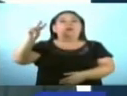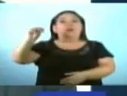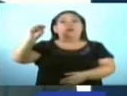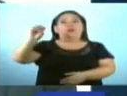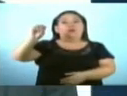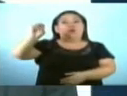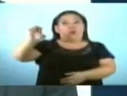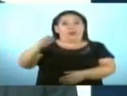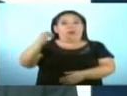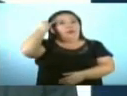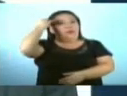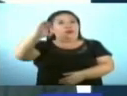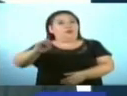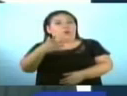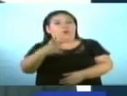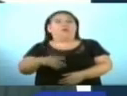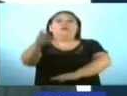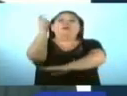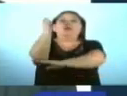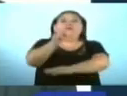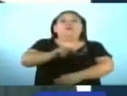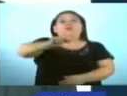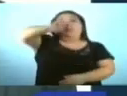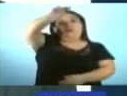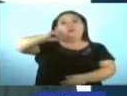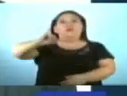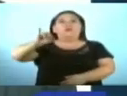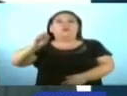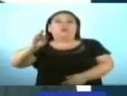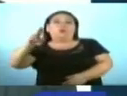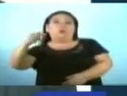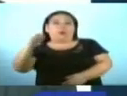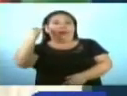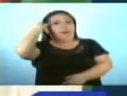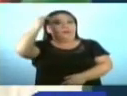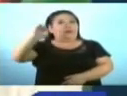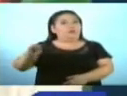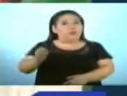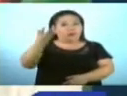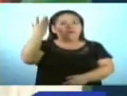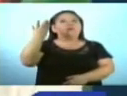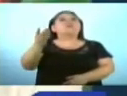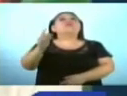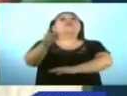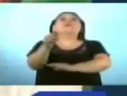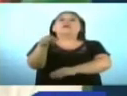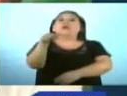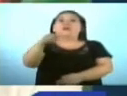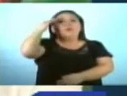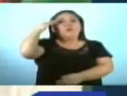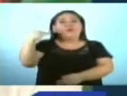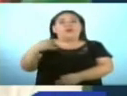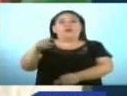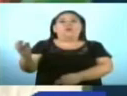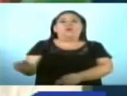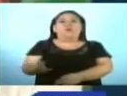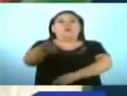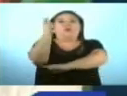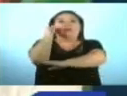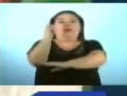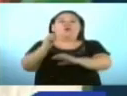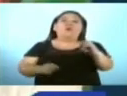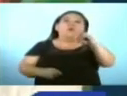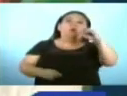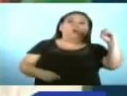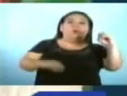Sur, Henry Flores de Nuevas Ideas. En el municipio de Chalatenango Centro, Martín Leiva es el alcalde electo de Nuevas Ideas.